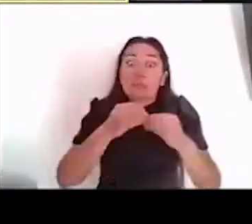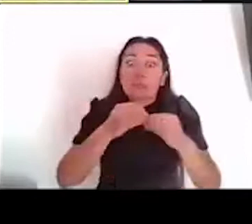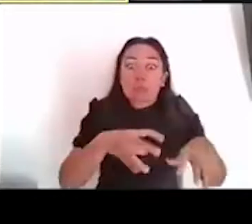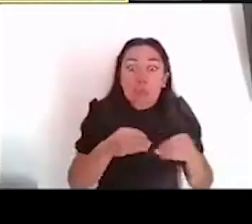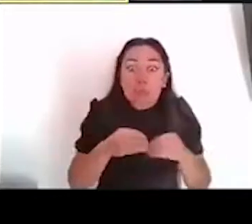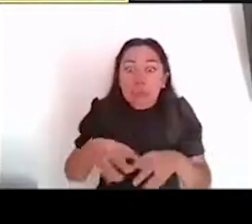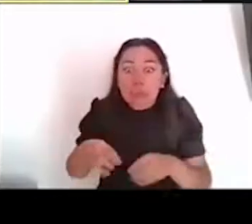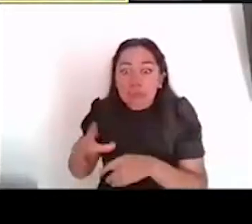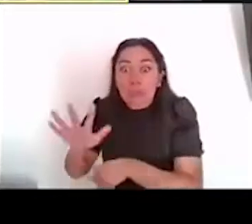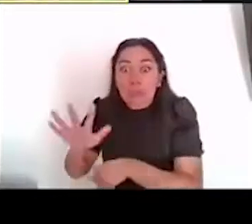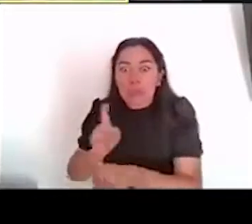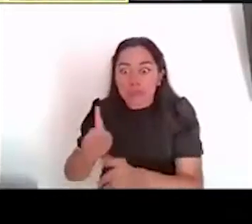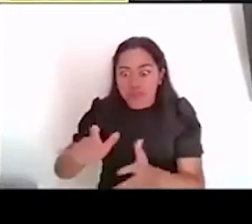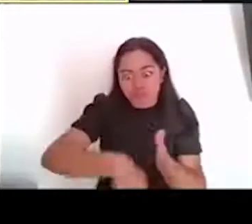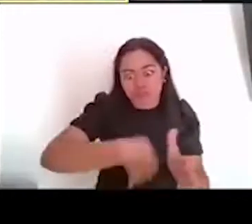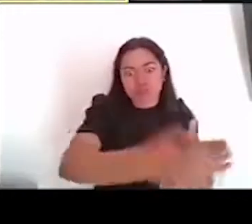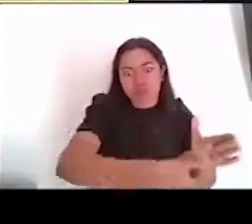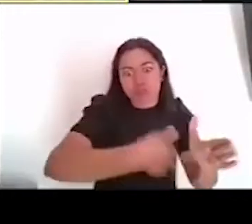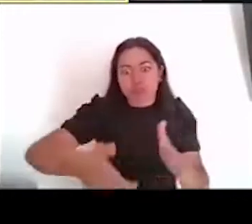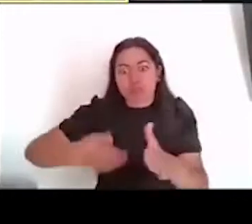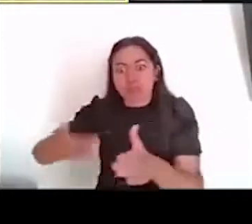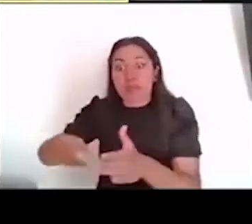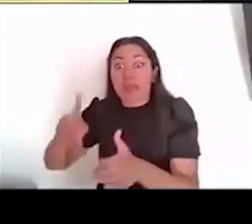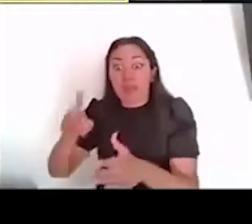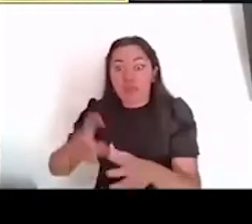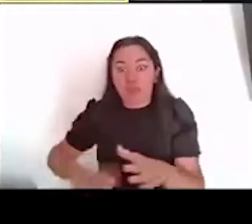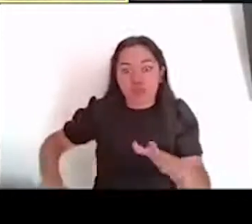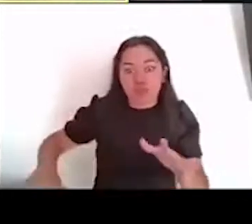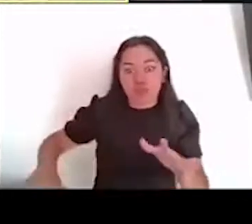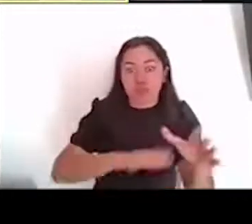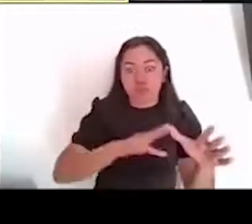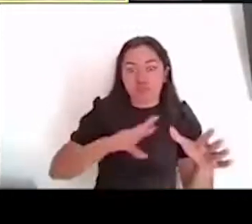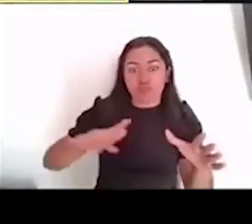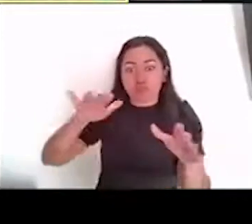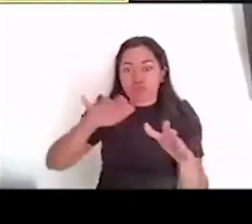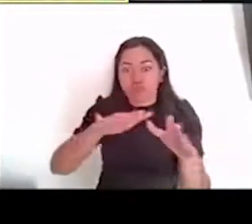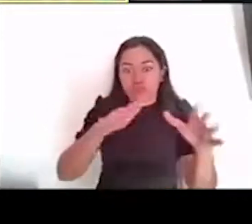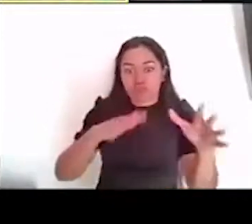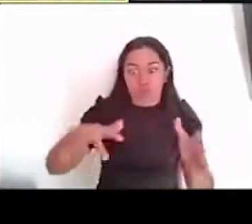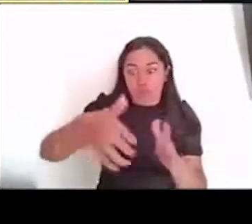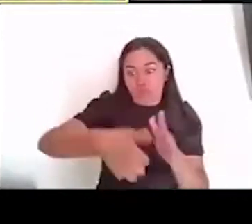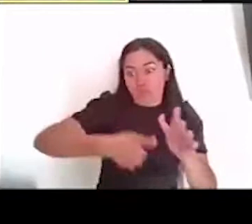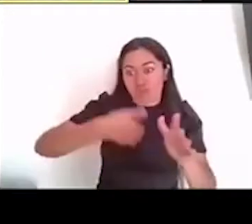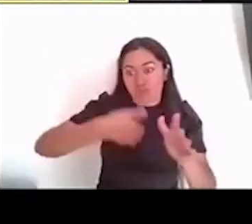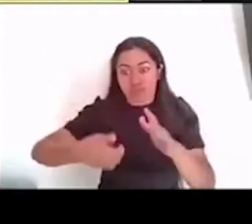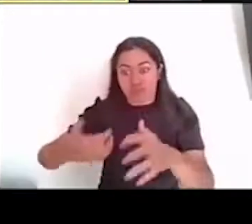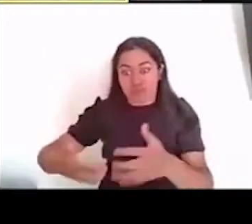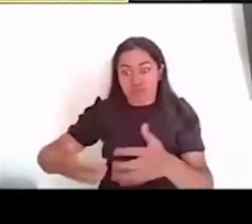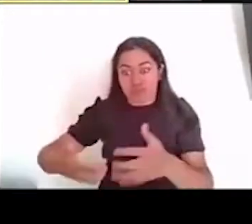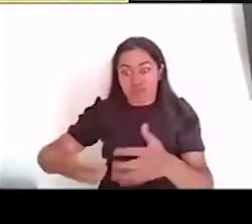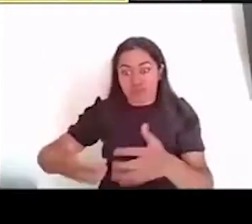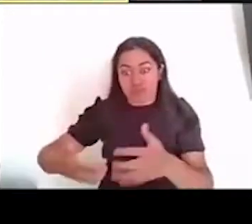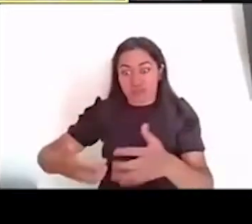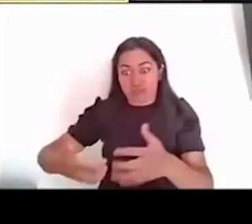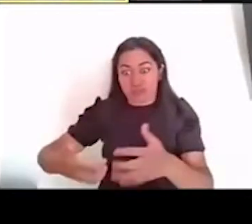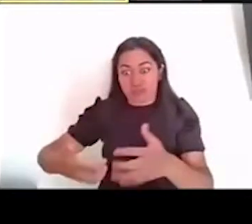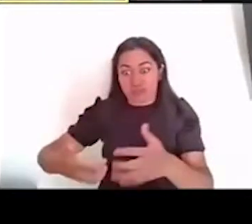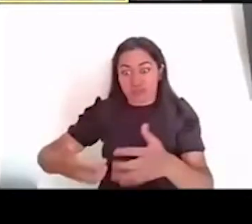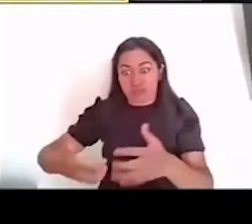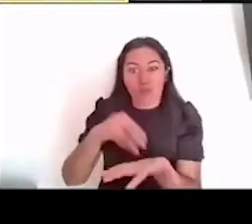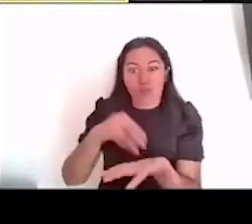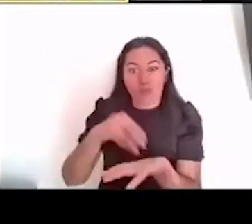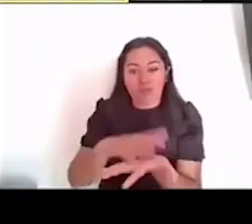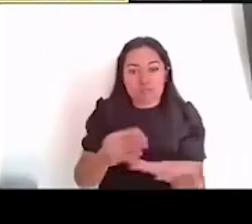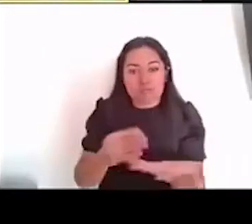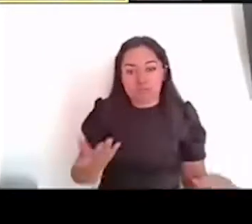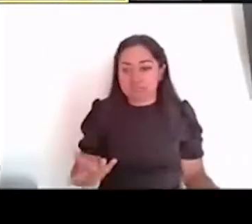hay un equilibrio con el agua, y si no se hace de una manera muy paulatina, tú lo sabes bien, pues se te hace polo, ¿no? Entonces, creo que en estos últimos